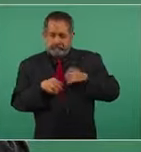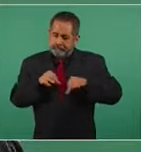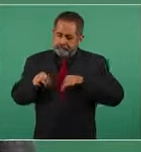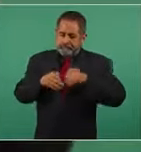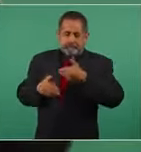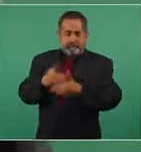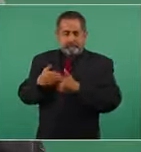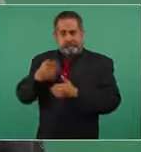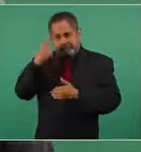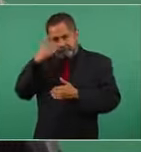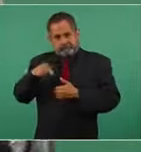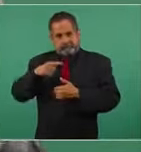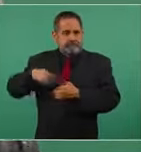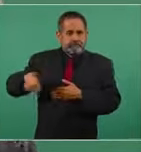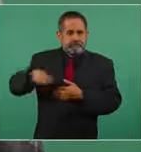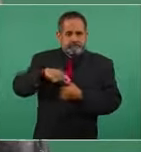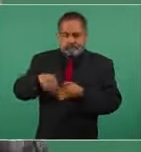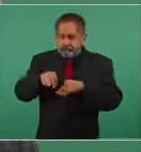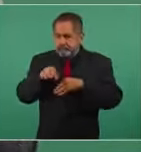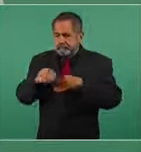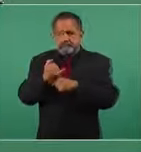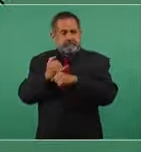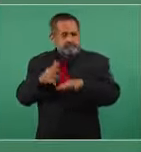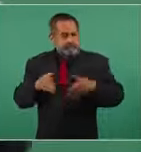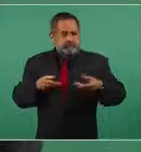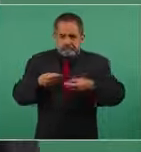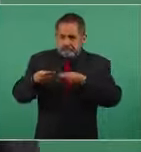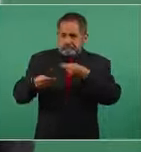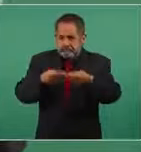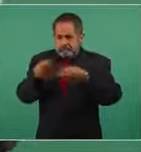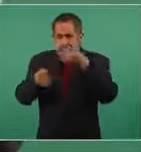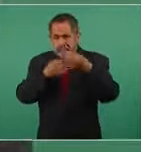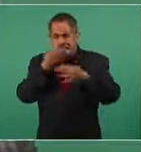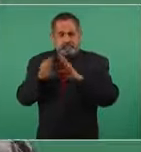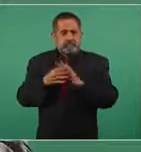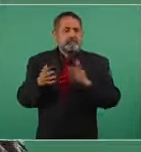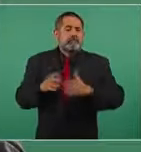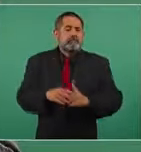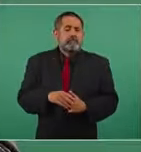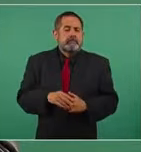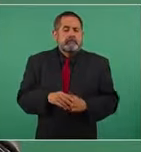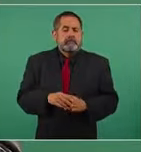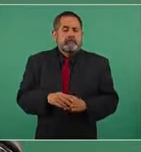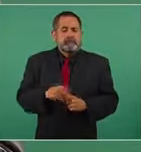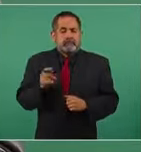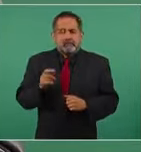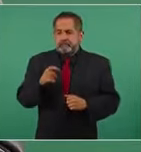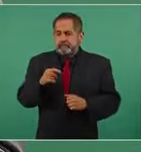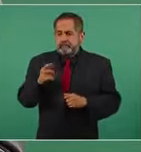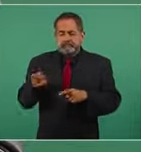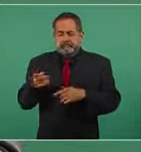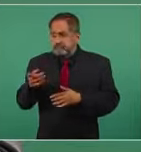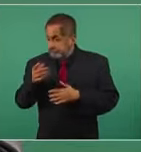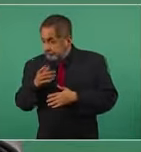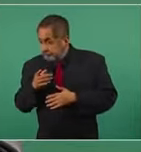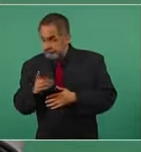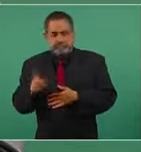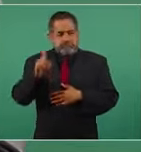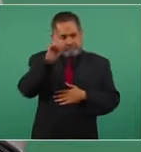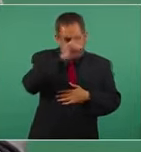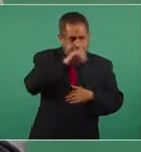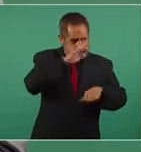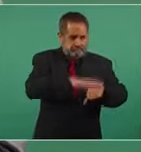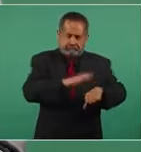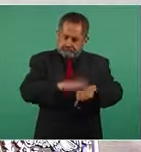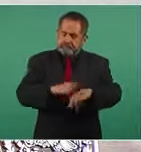para tener información y recomendar lo que más conviene